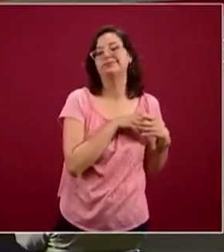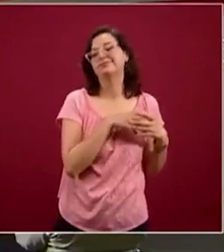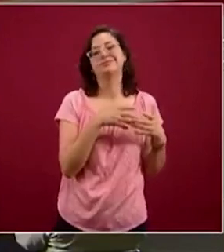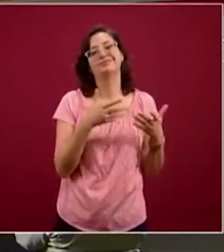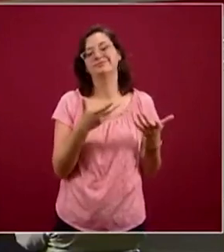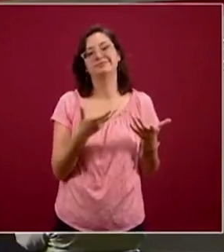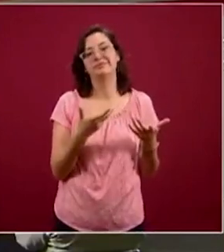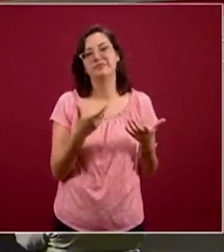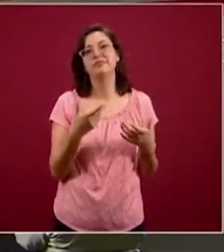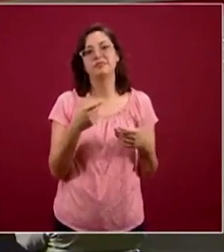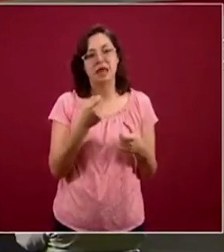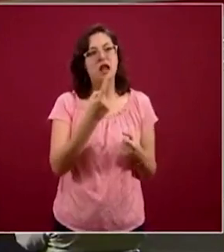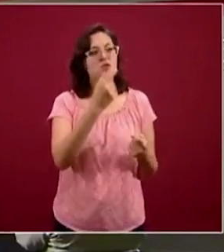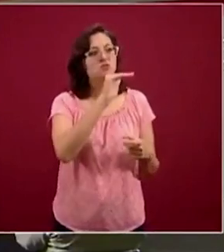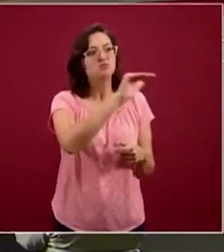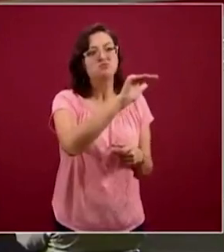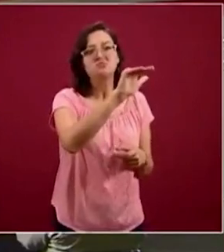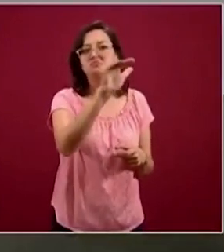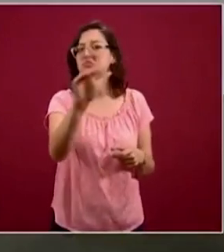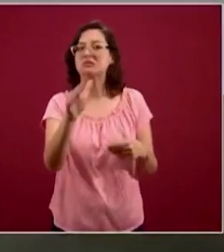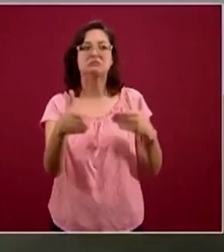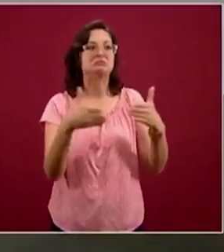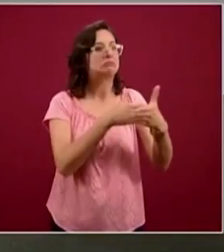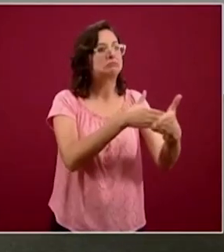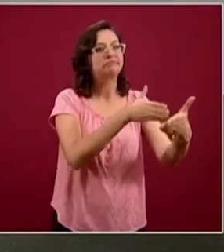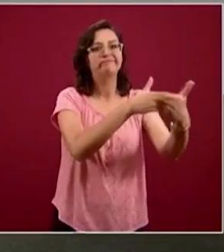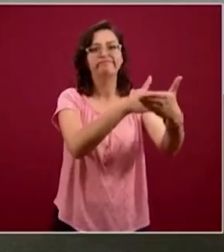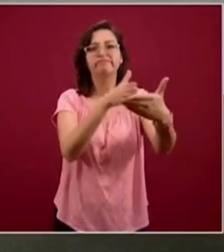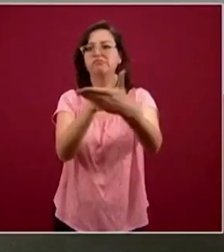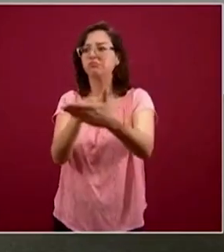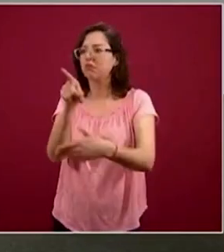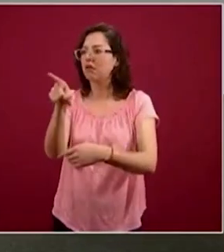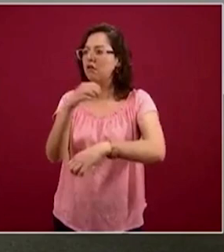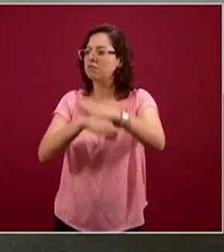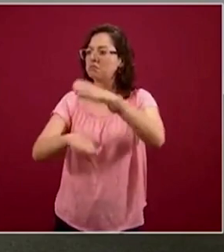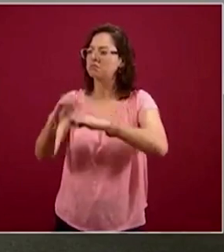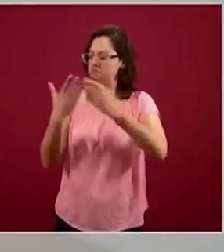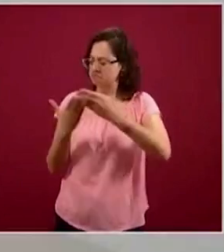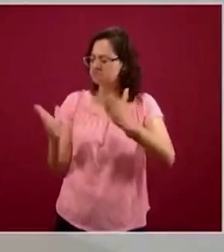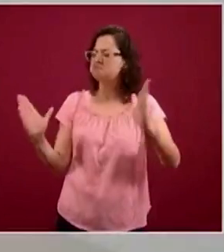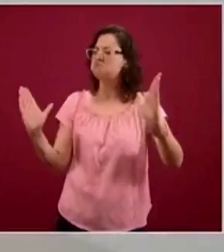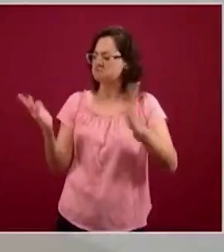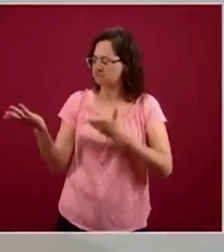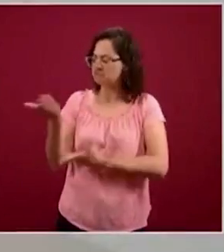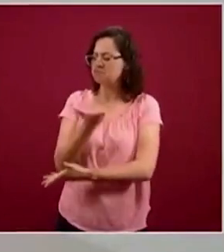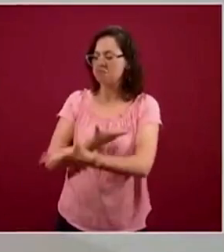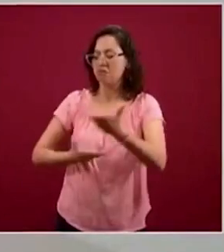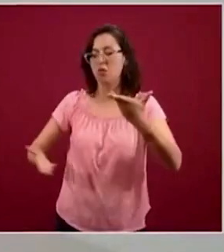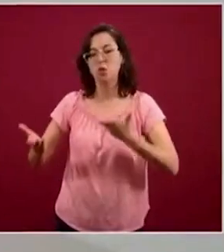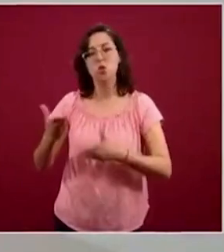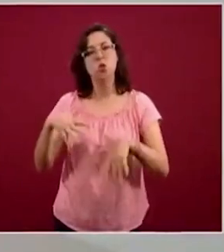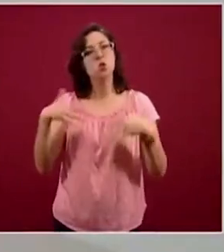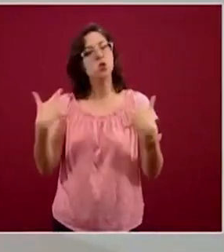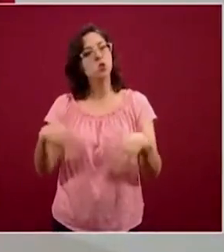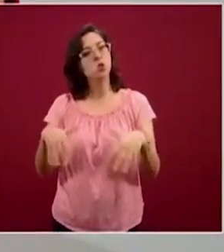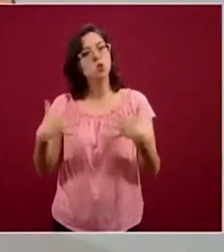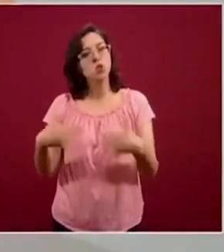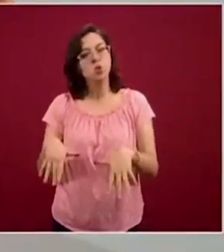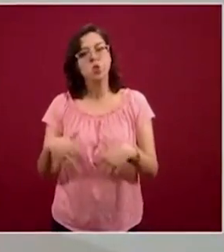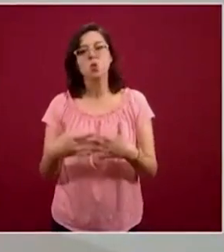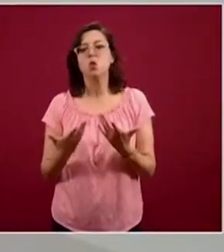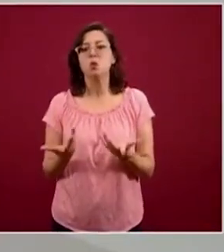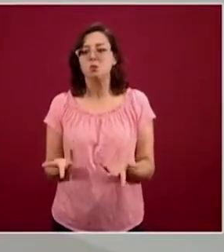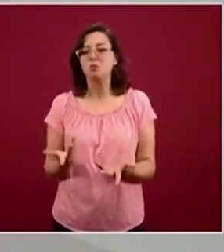buscamos a varias opciones y no fue fácil encontrar una empresa que estuviera dispuesta a abrir sus diseños,